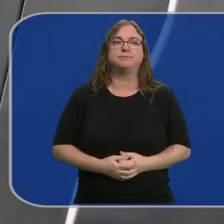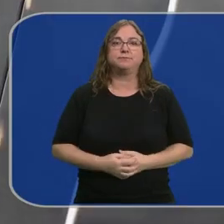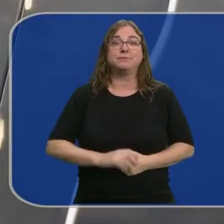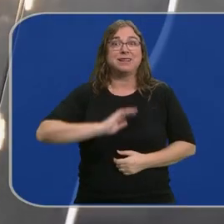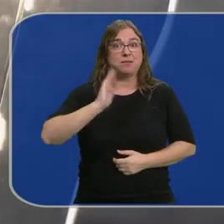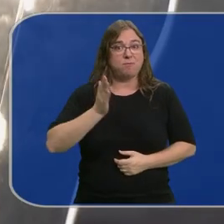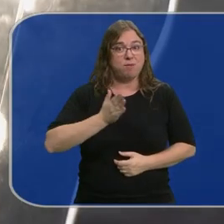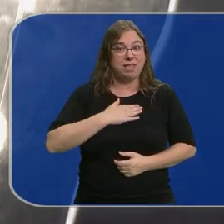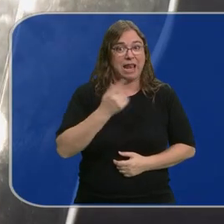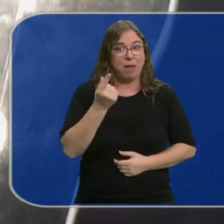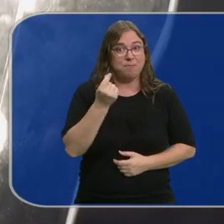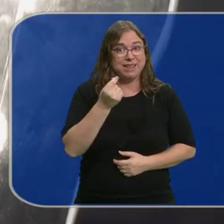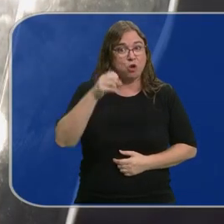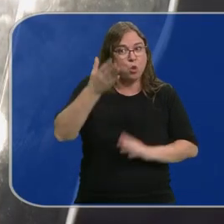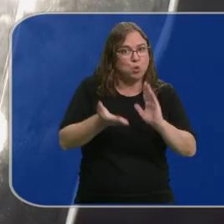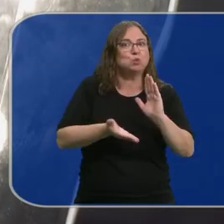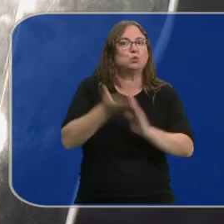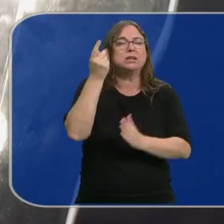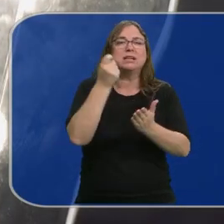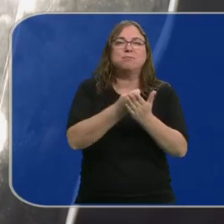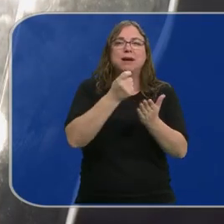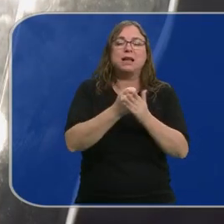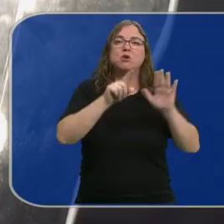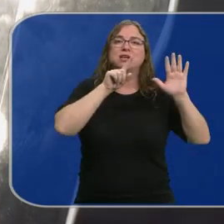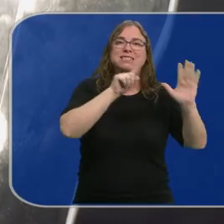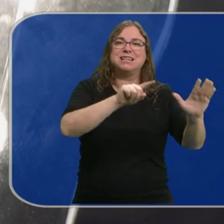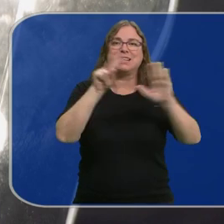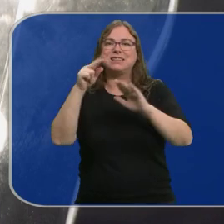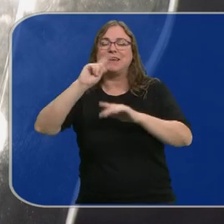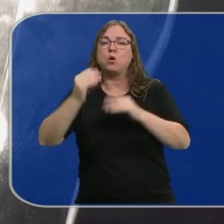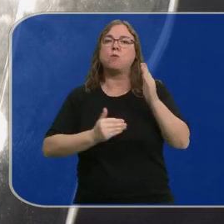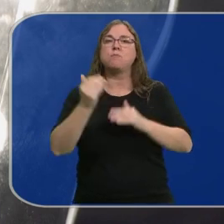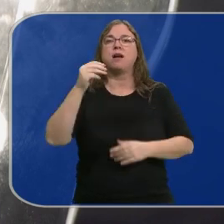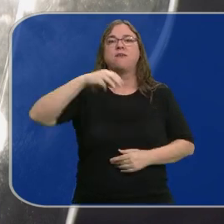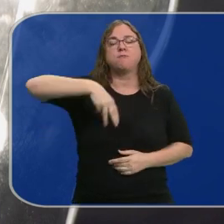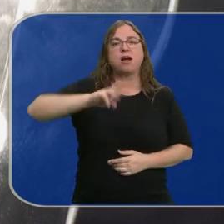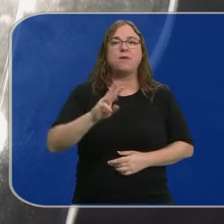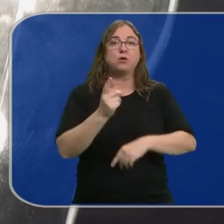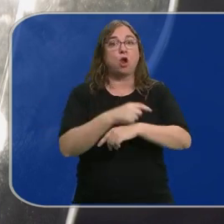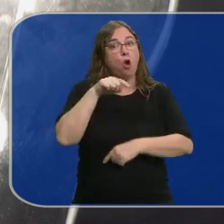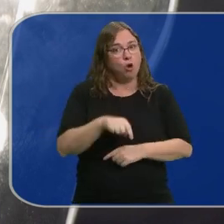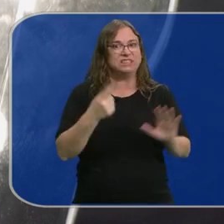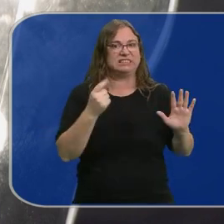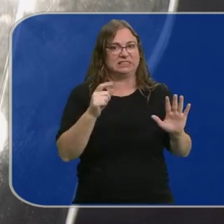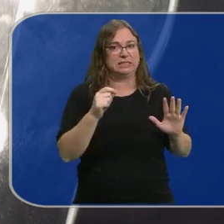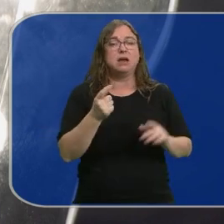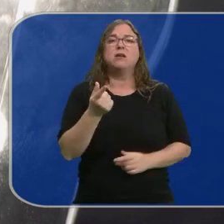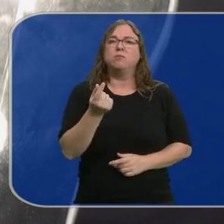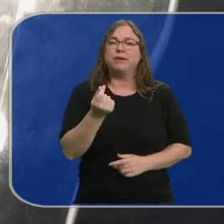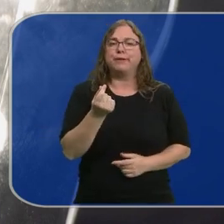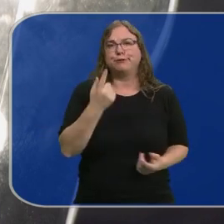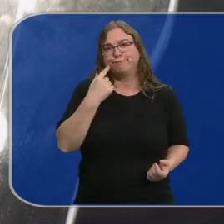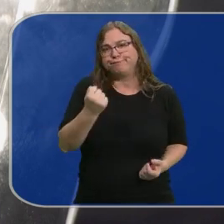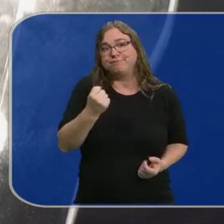Y mañana el precio de la electricidad sube. Pagaremos algo más de 67 euros por megavatio hora. Hoy ha sido 60. Los precios siguen